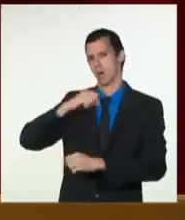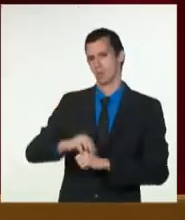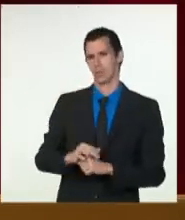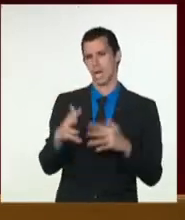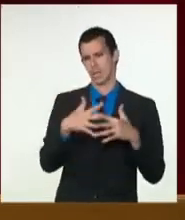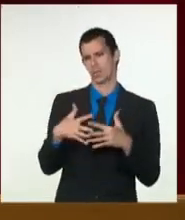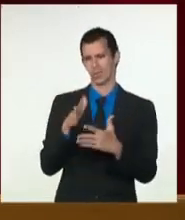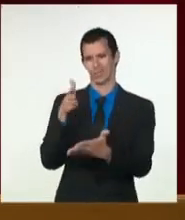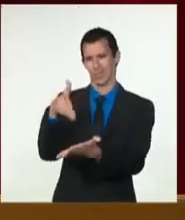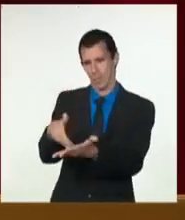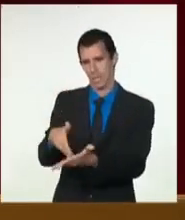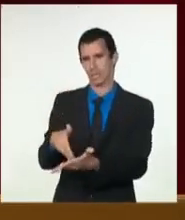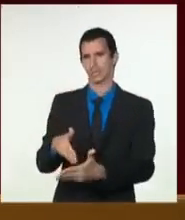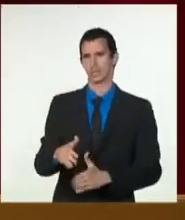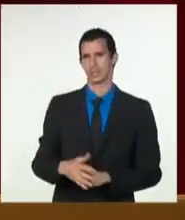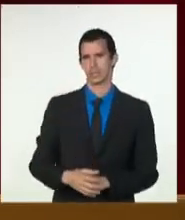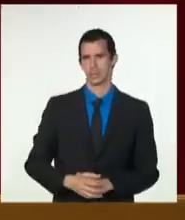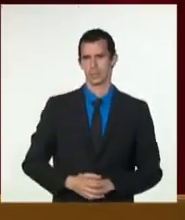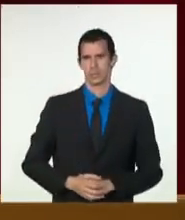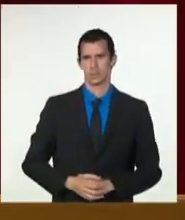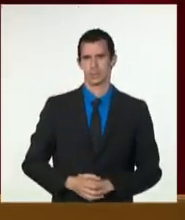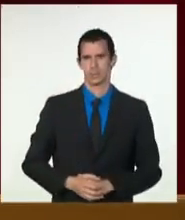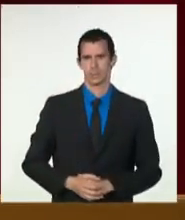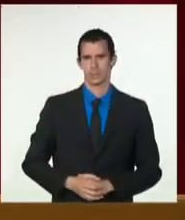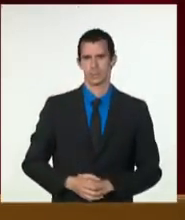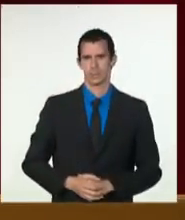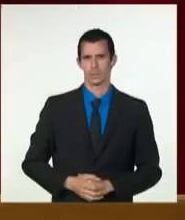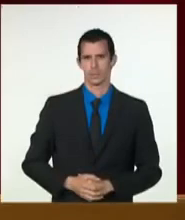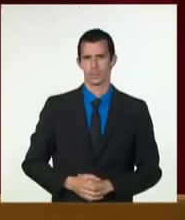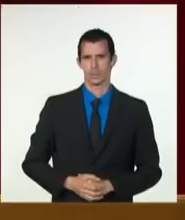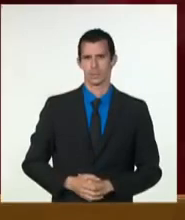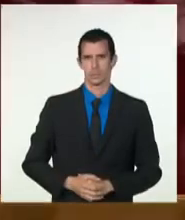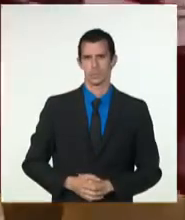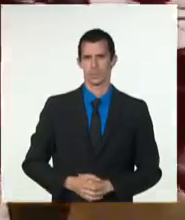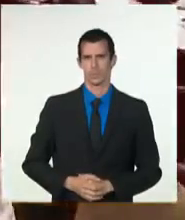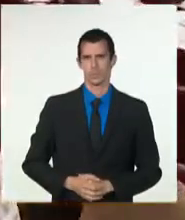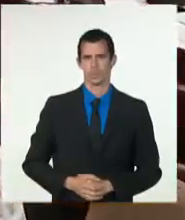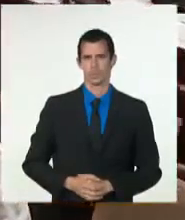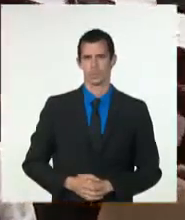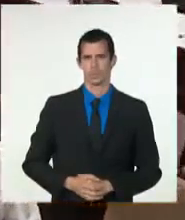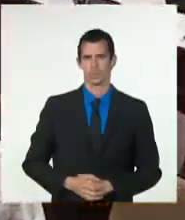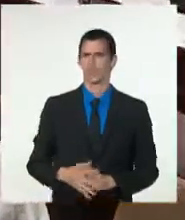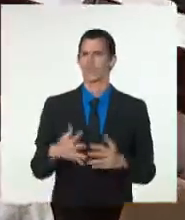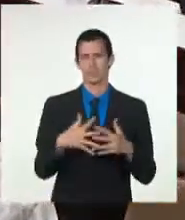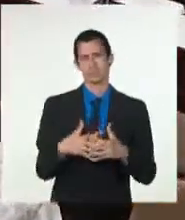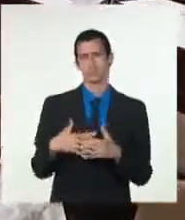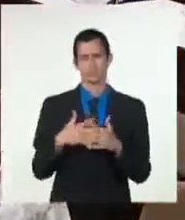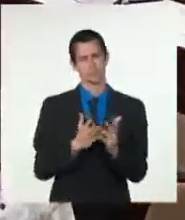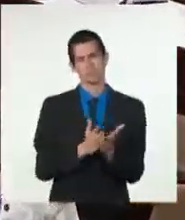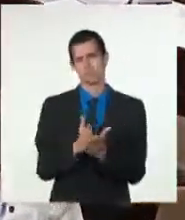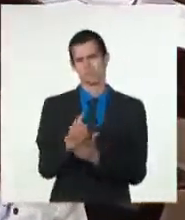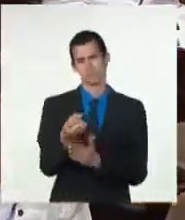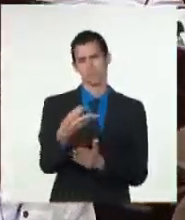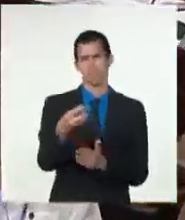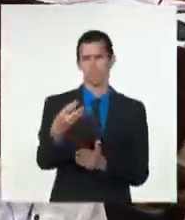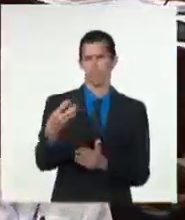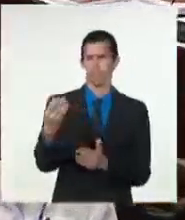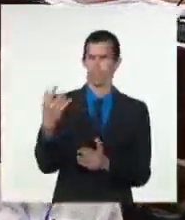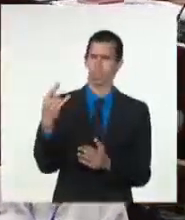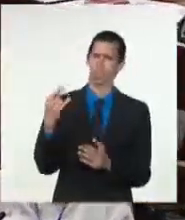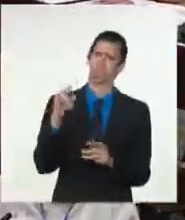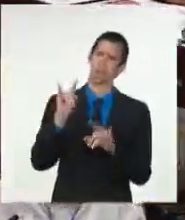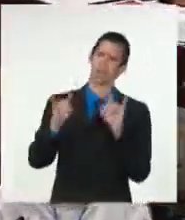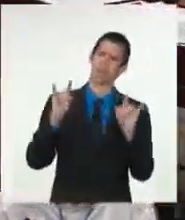Para justificar esa política, mantiene la práctica de fabricar calumnias y emitir pronunciamientos absolutamente